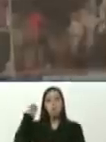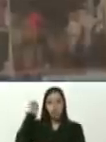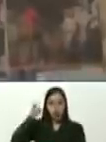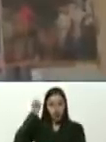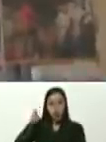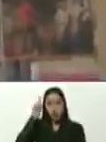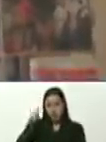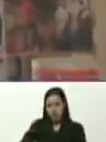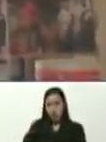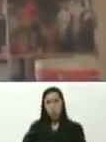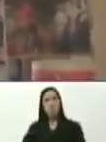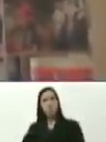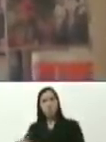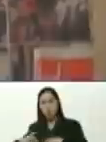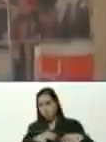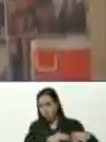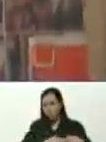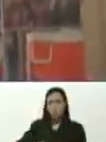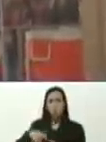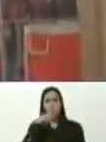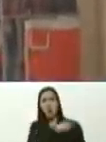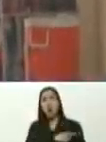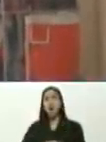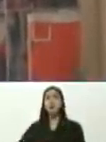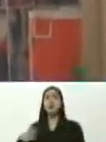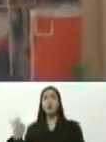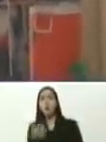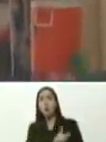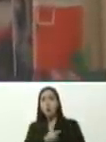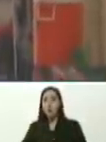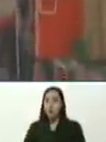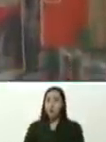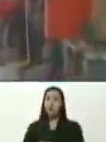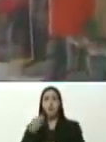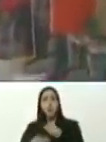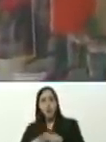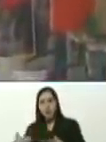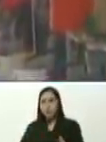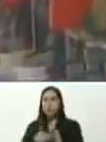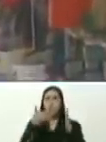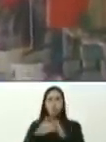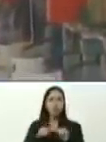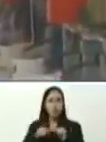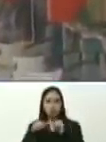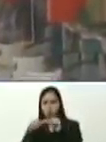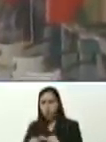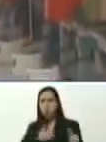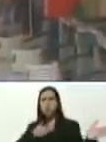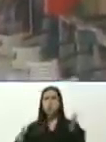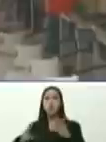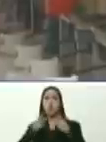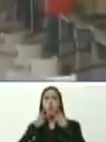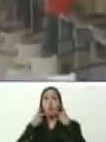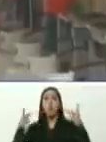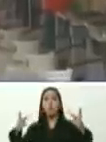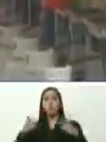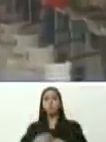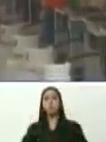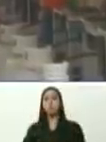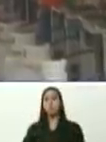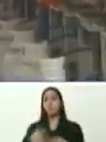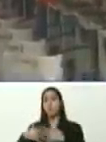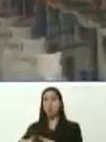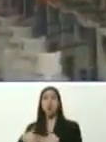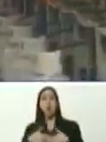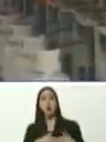gobierno, narcoterrorista, de Iván Duque, se planifican, atentados, permanentes, contra servicios públicos, y empresas